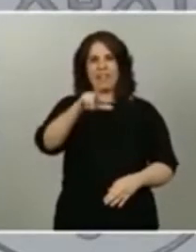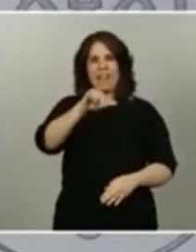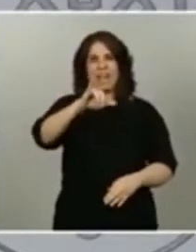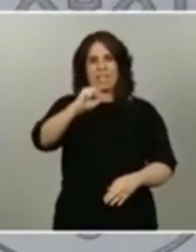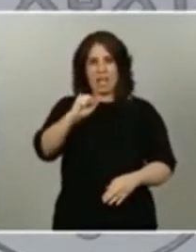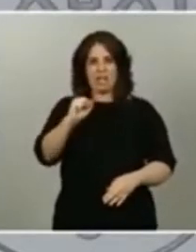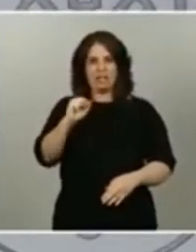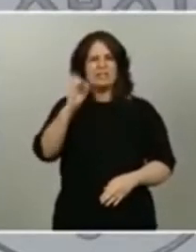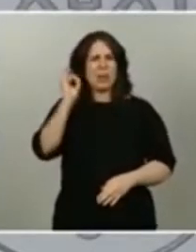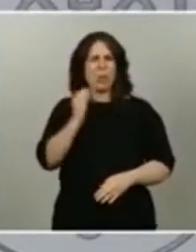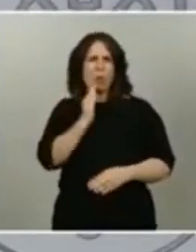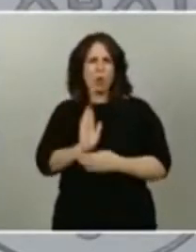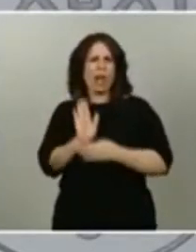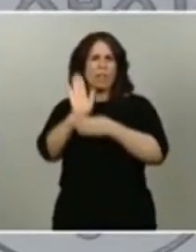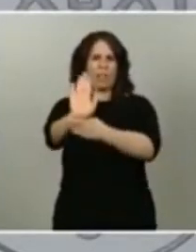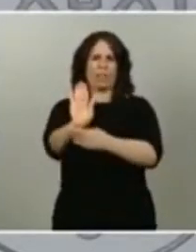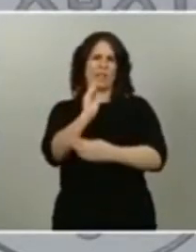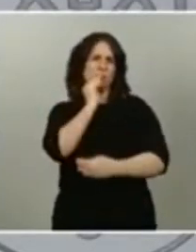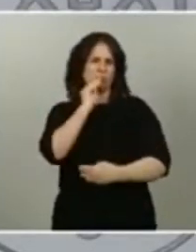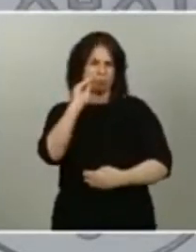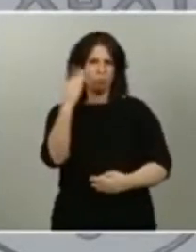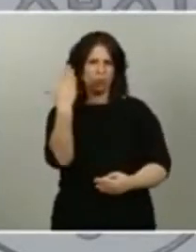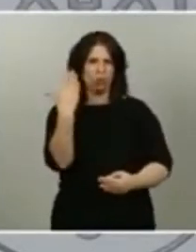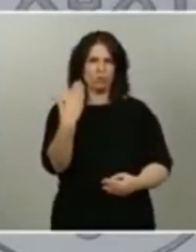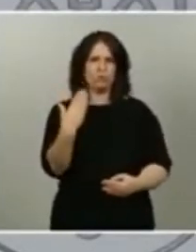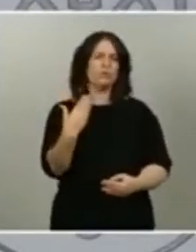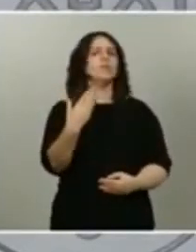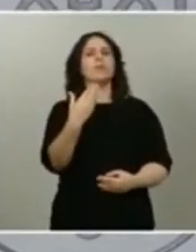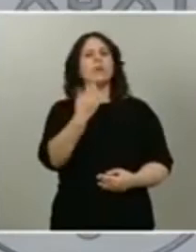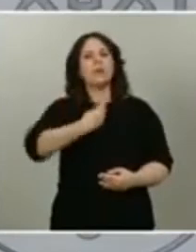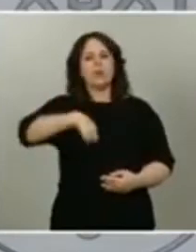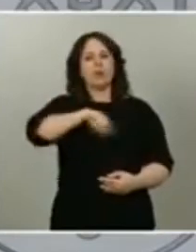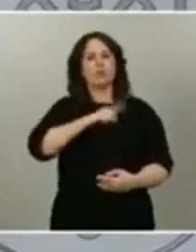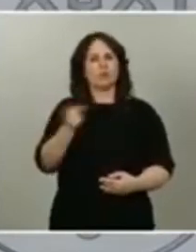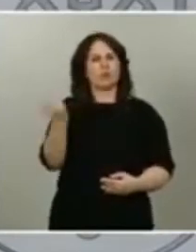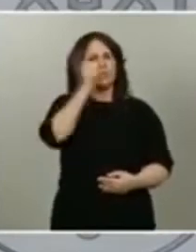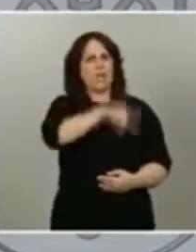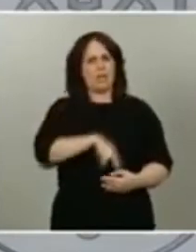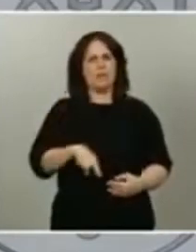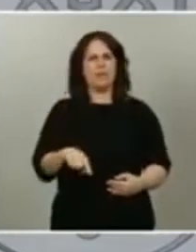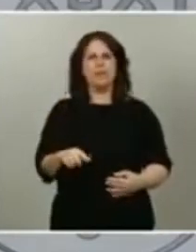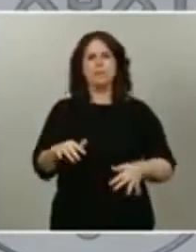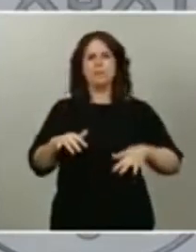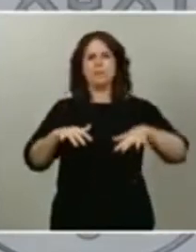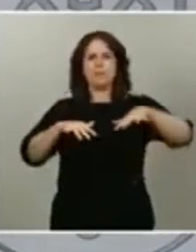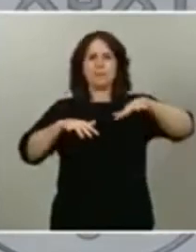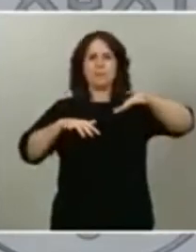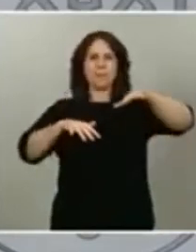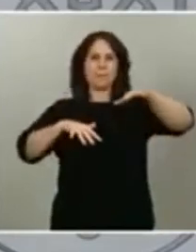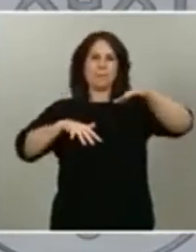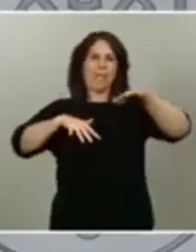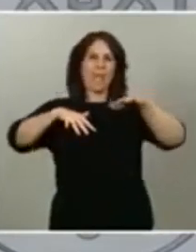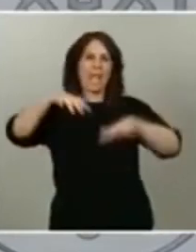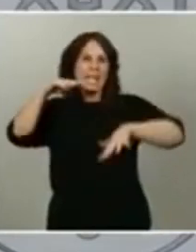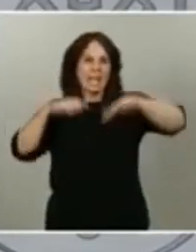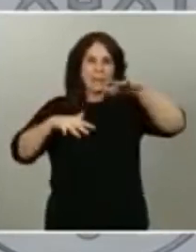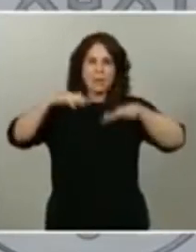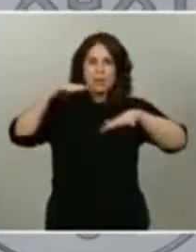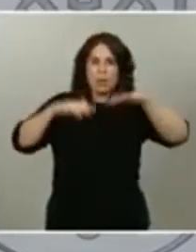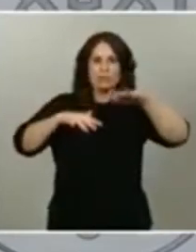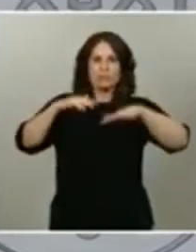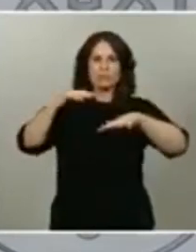a ocupar esa posición somos conscientes de que los equilibrios en el marco del reparto de esas